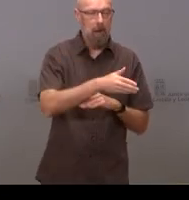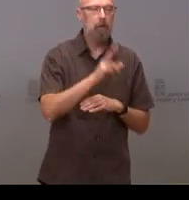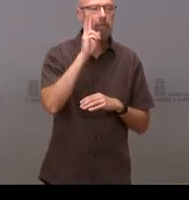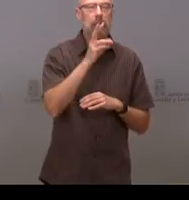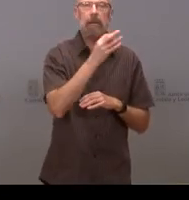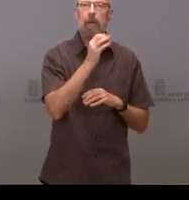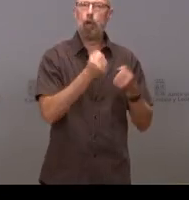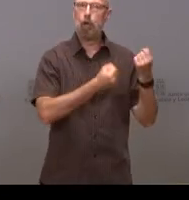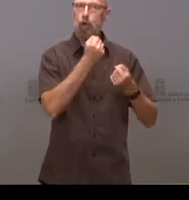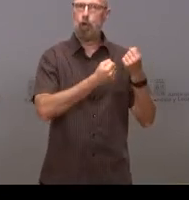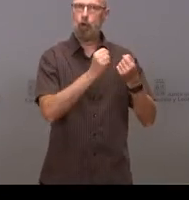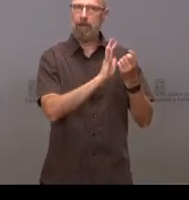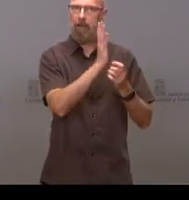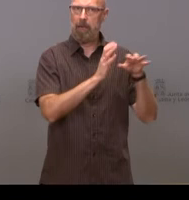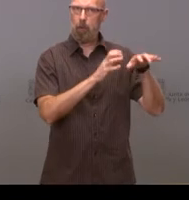y el monte también